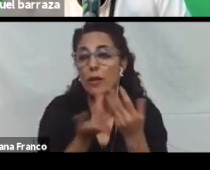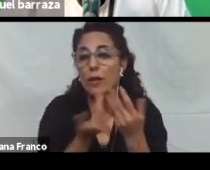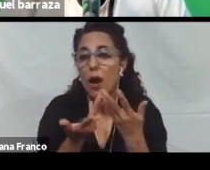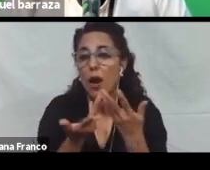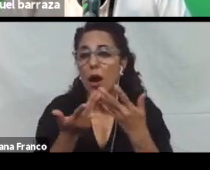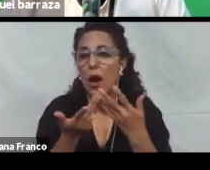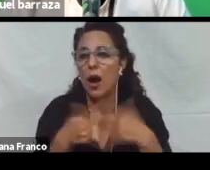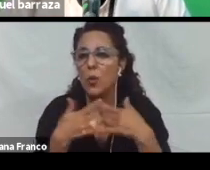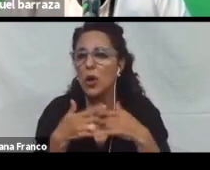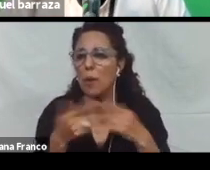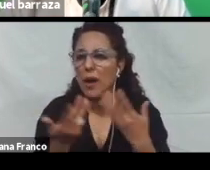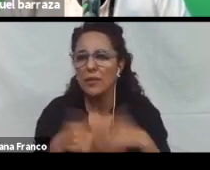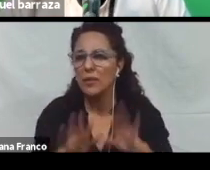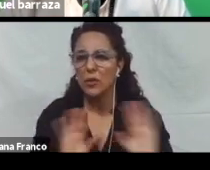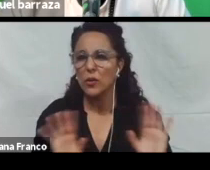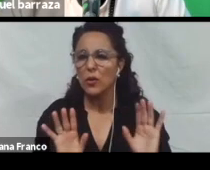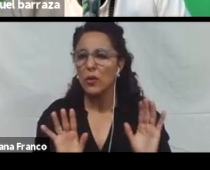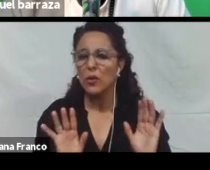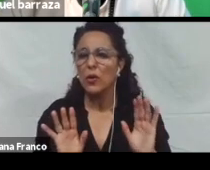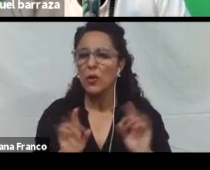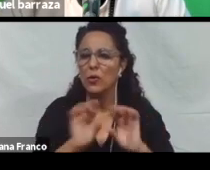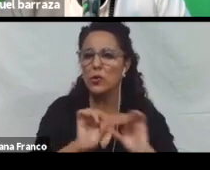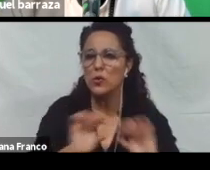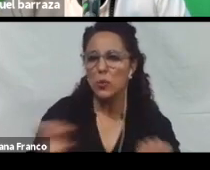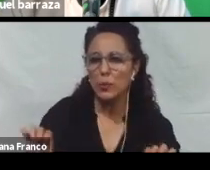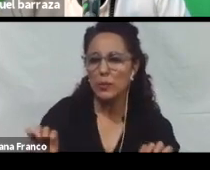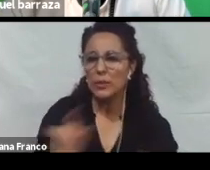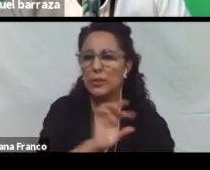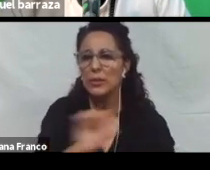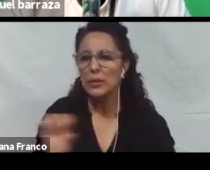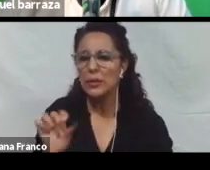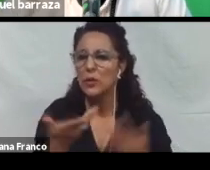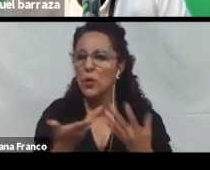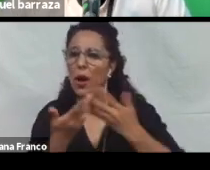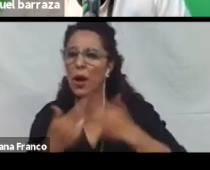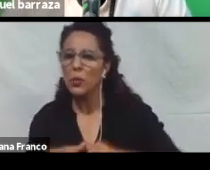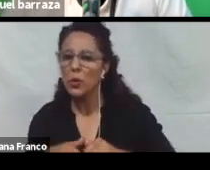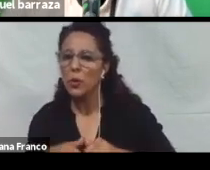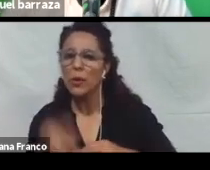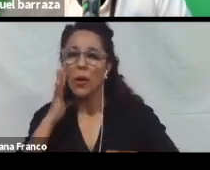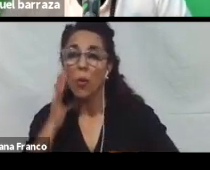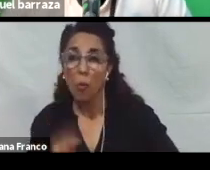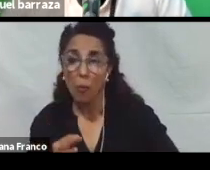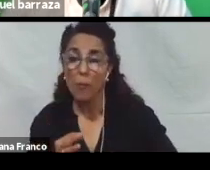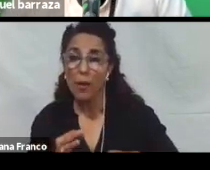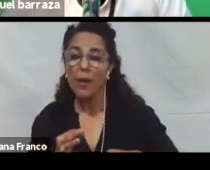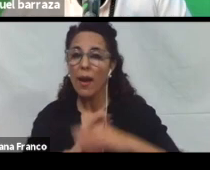ejemplo. Podés generar subtítulos automáticos. Y esos subtítulos va a estar cumpliendo las pautas de accesibilidad.